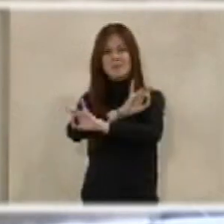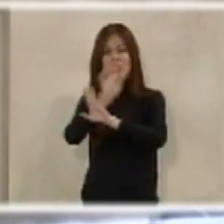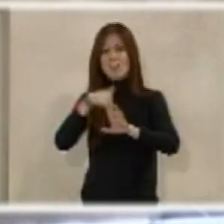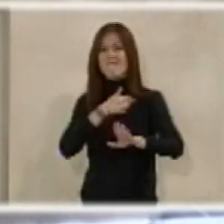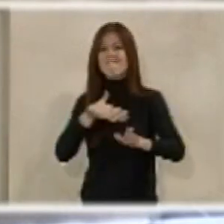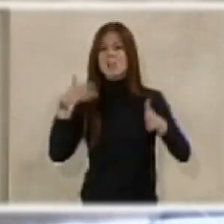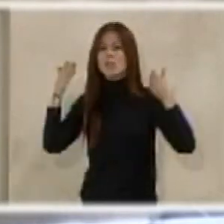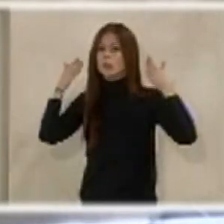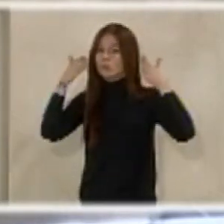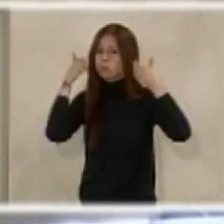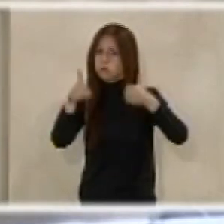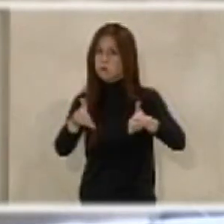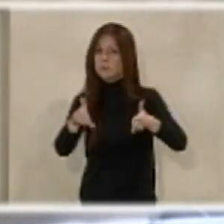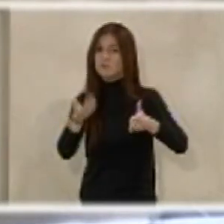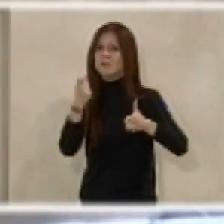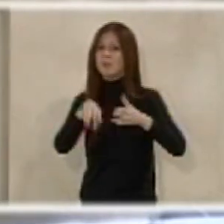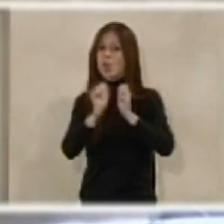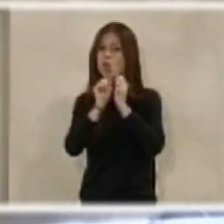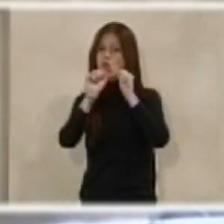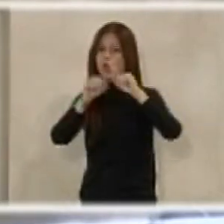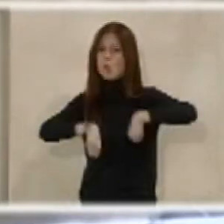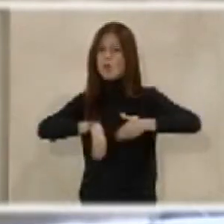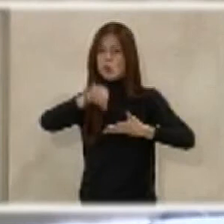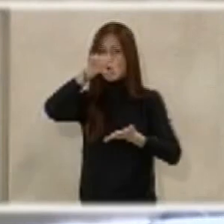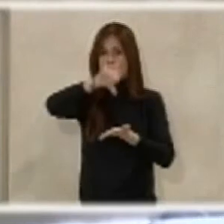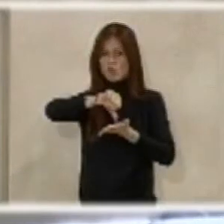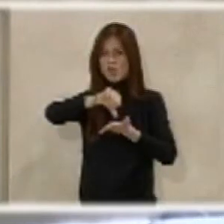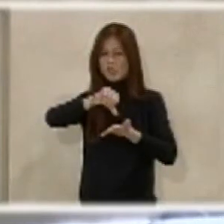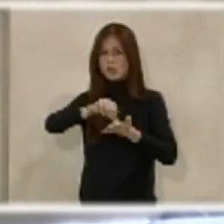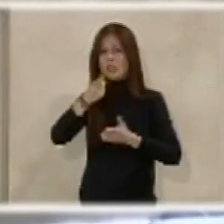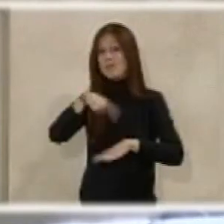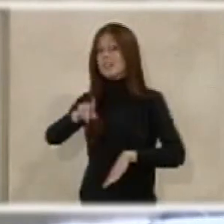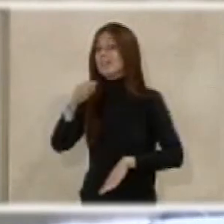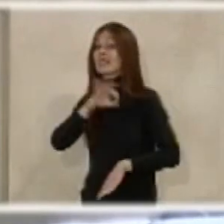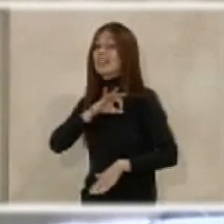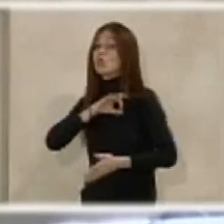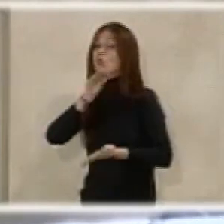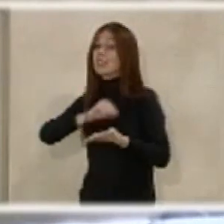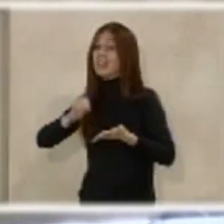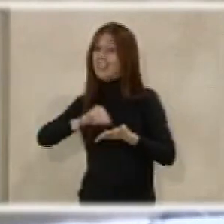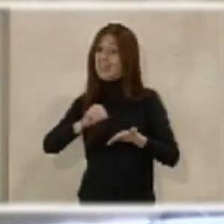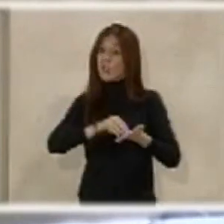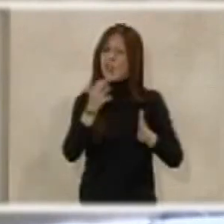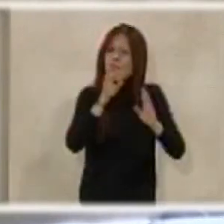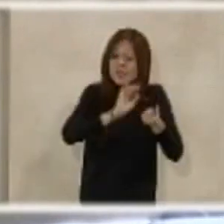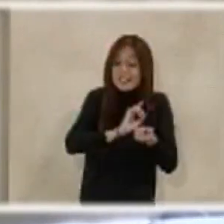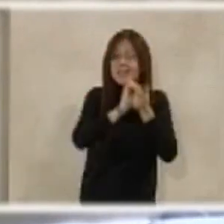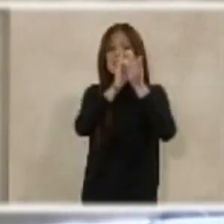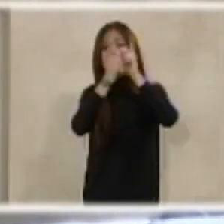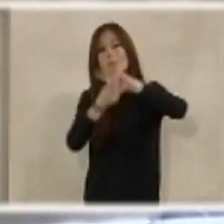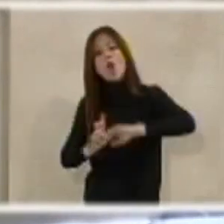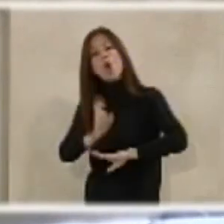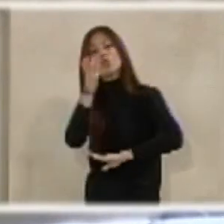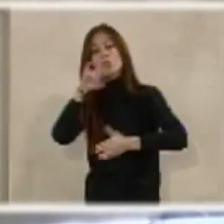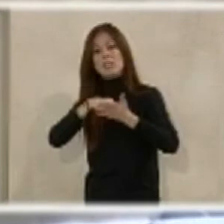hincapié que donde pone convenio urbanístico de gestión, y así se le indico, señor secretario, se sustituya por el sistema de gestión más